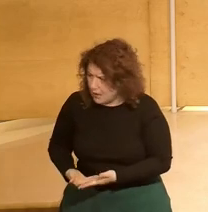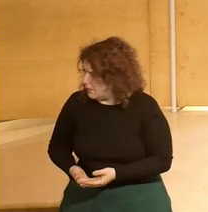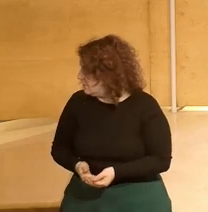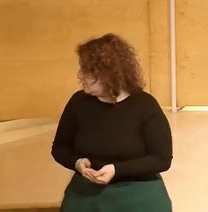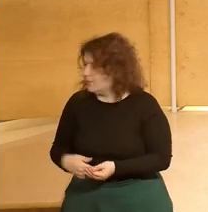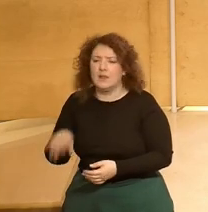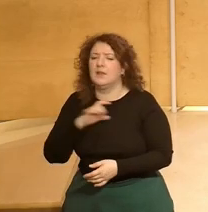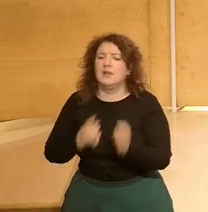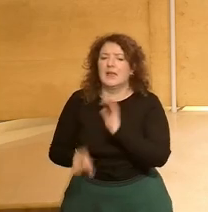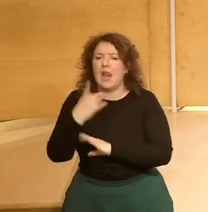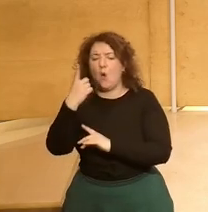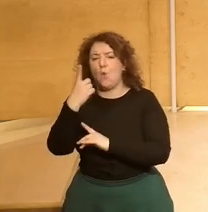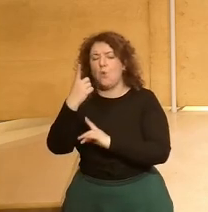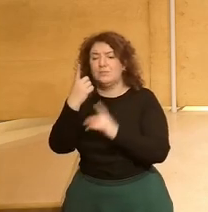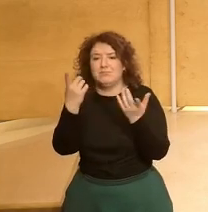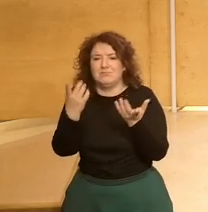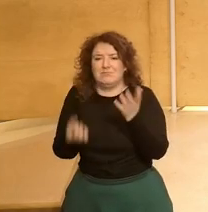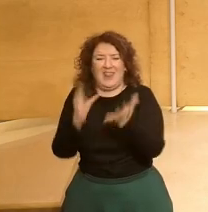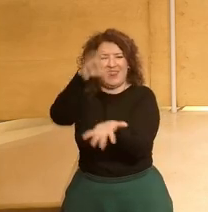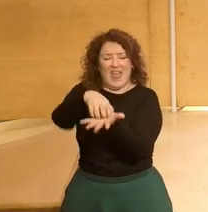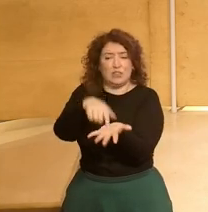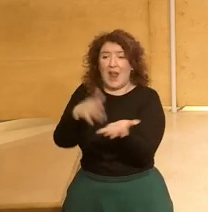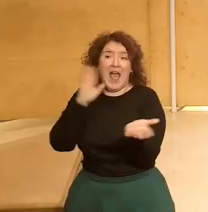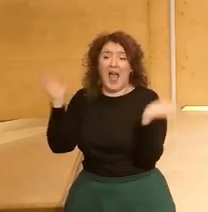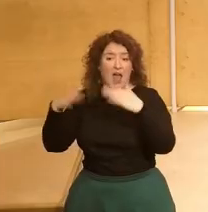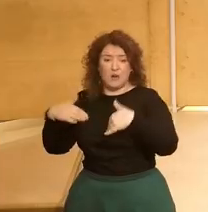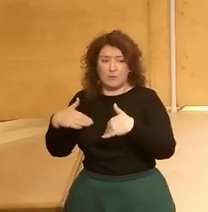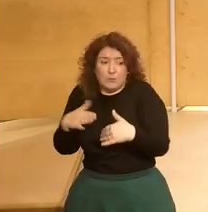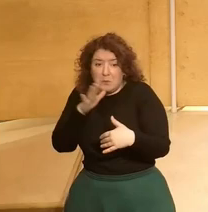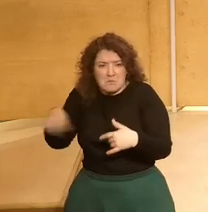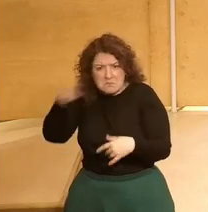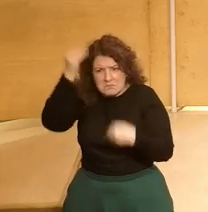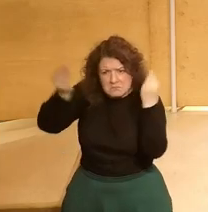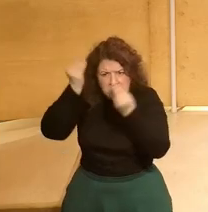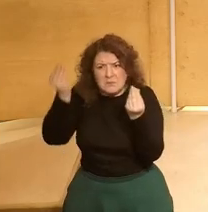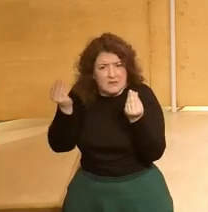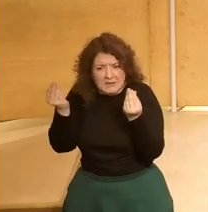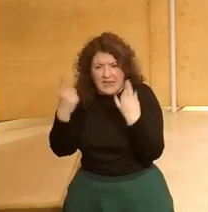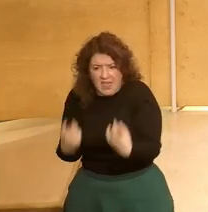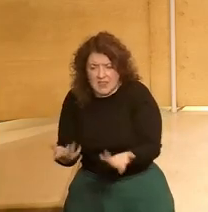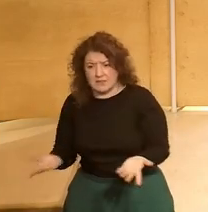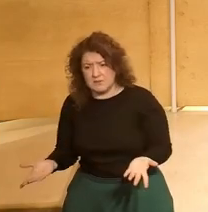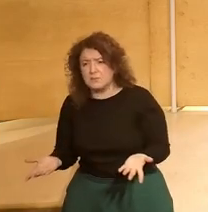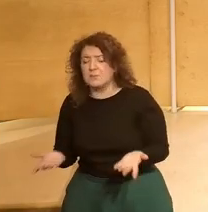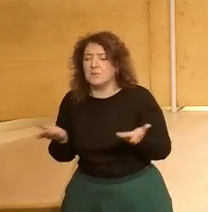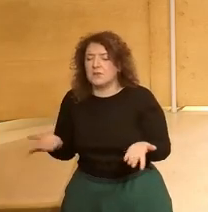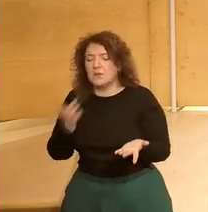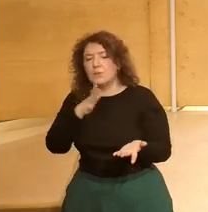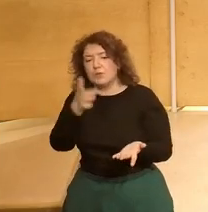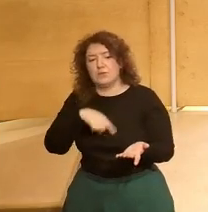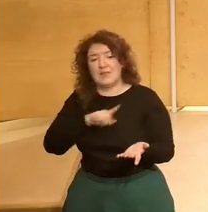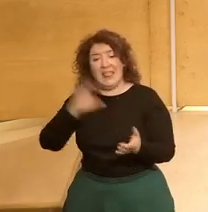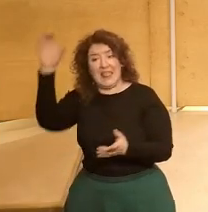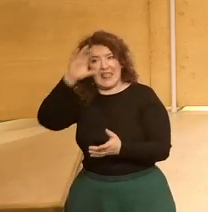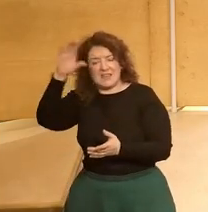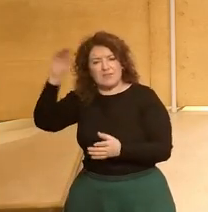esa creación de ese órgano que no existía y no existía porque nadie se había planteado que igual era necesario y en este caso surgió desde el